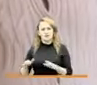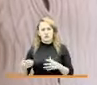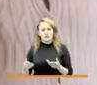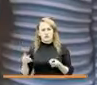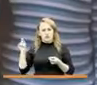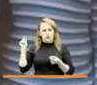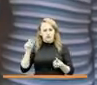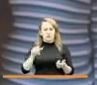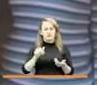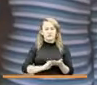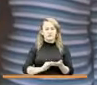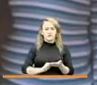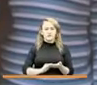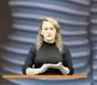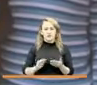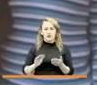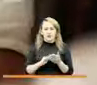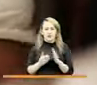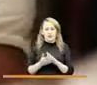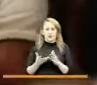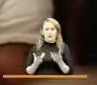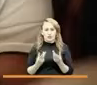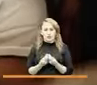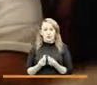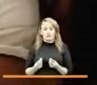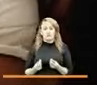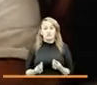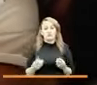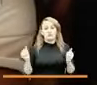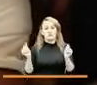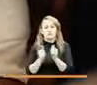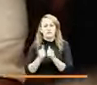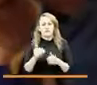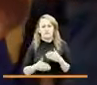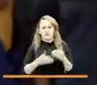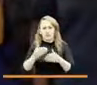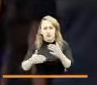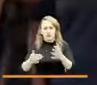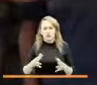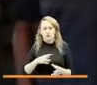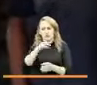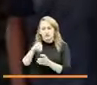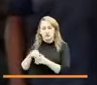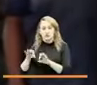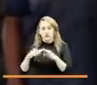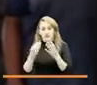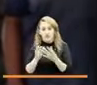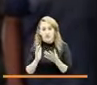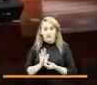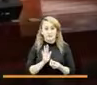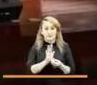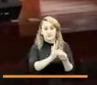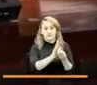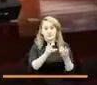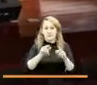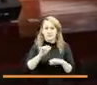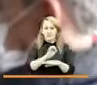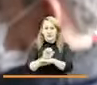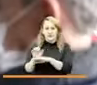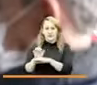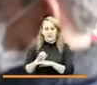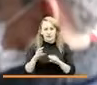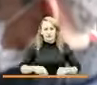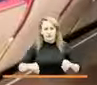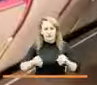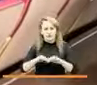y reparación colectiva. Acompañamos los procesos de retorno o reubicación de familias desplazadas y a las entidades territoriales para la